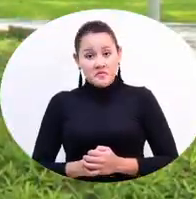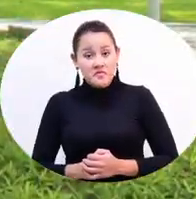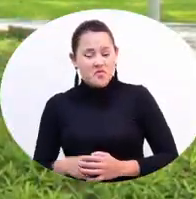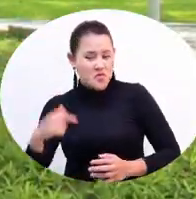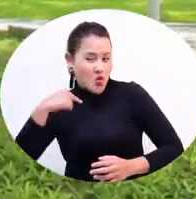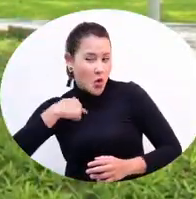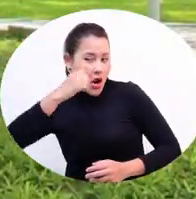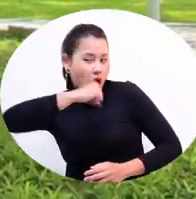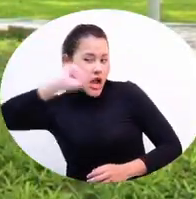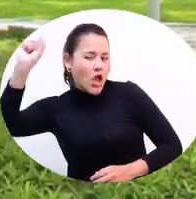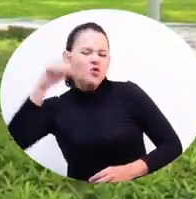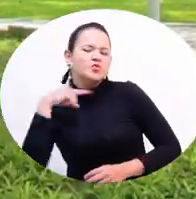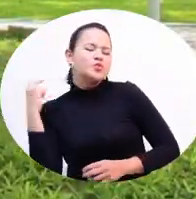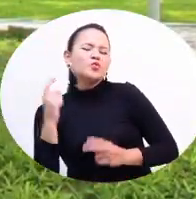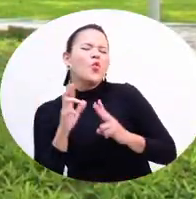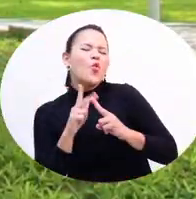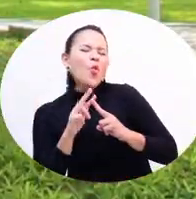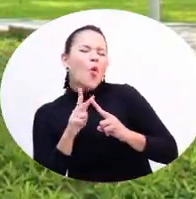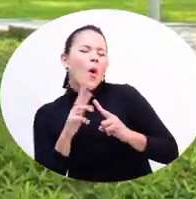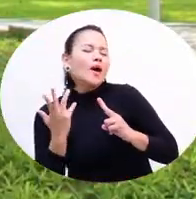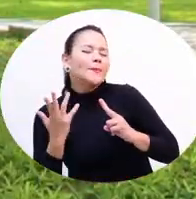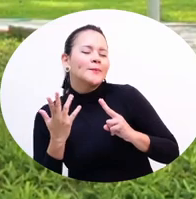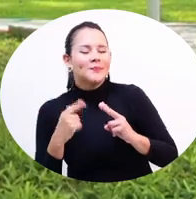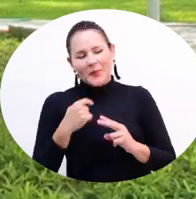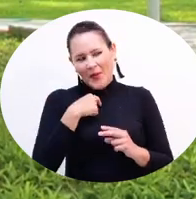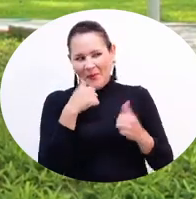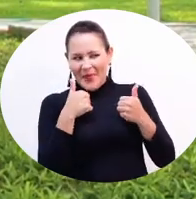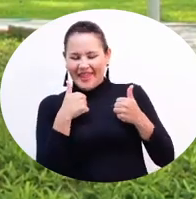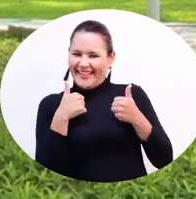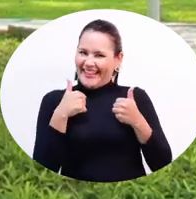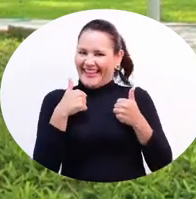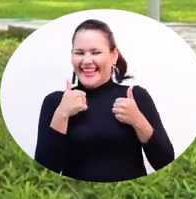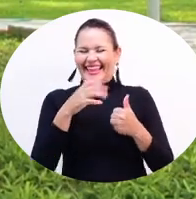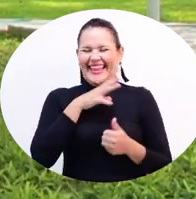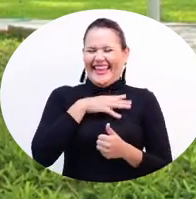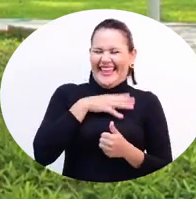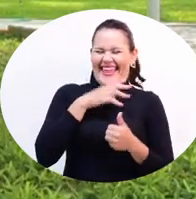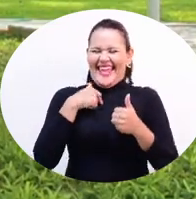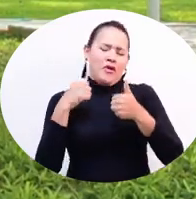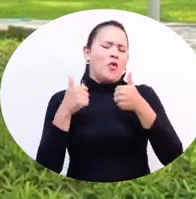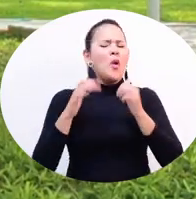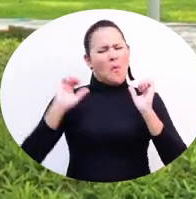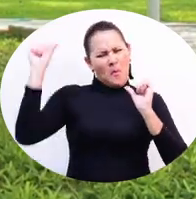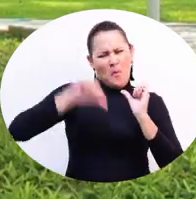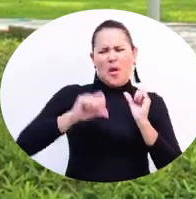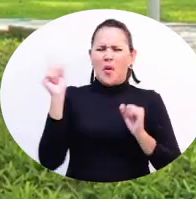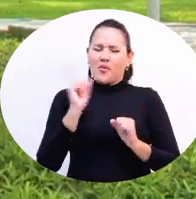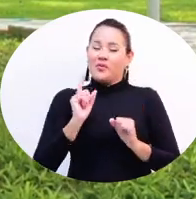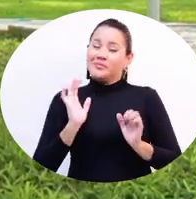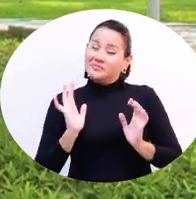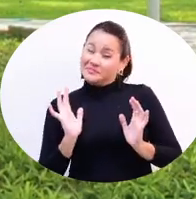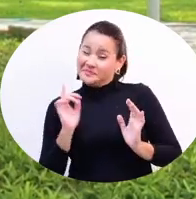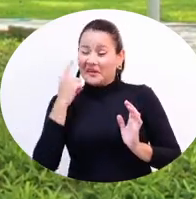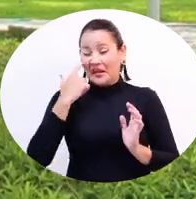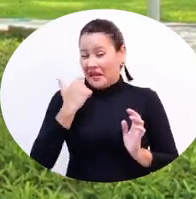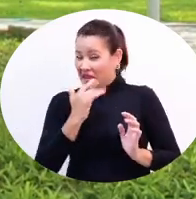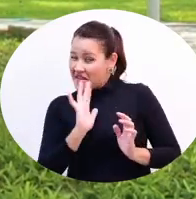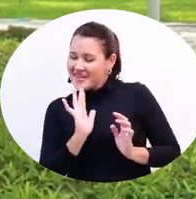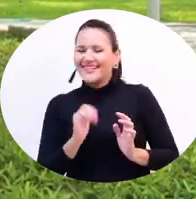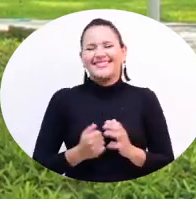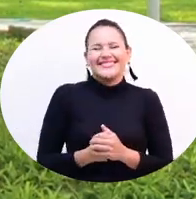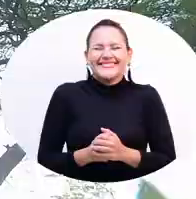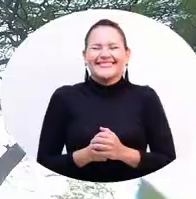¿Entonces perdí o gané el reto? Me fue bien. Es decir, no me fue tan mal. No me fue tan mal. Bueno, eso podemos